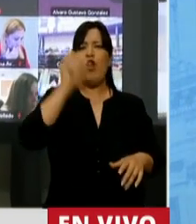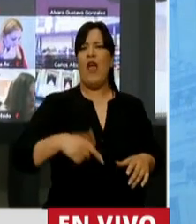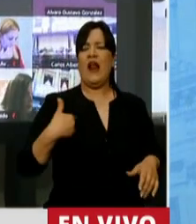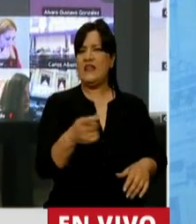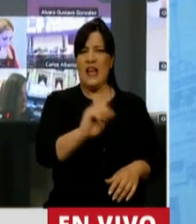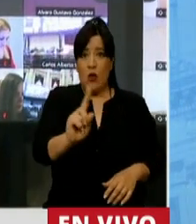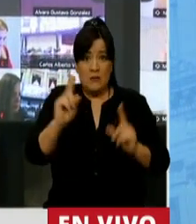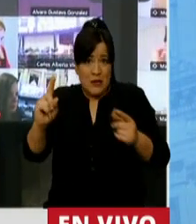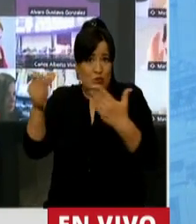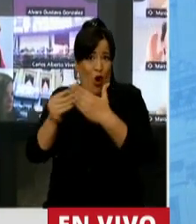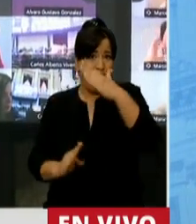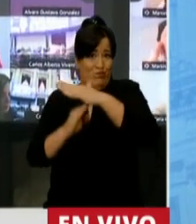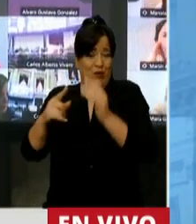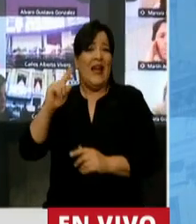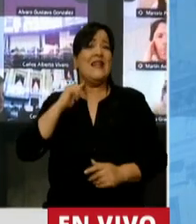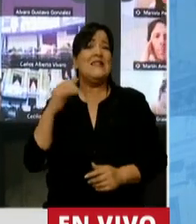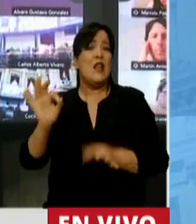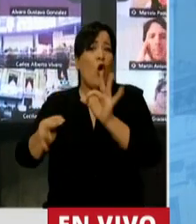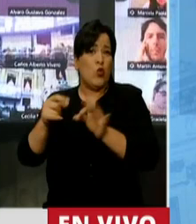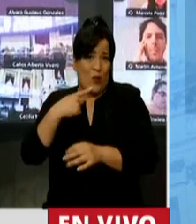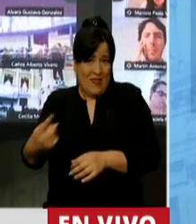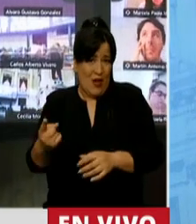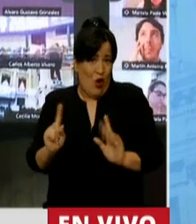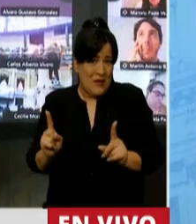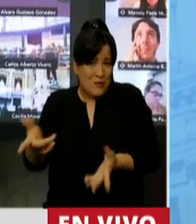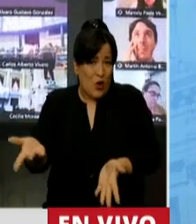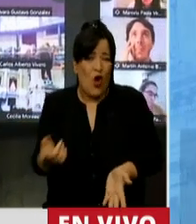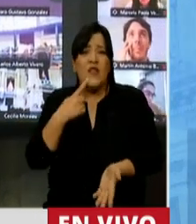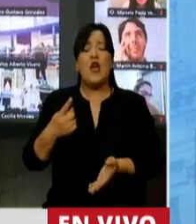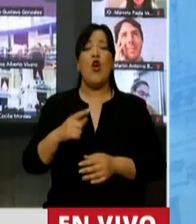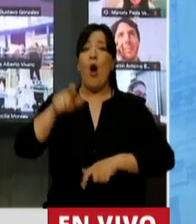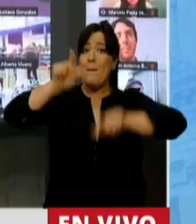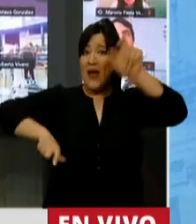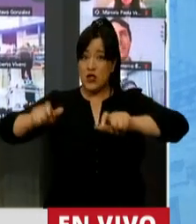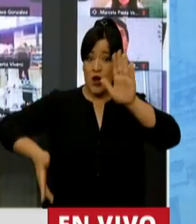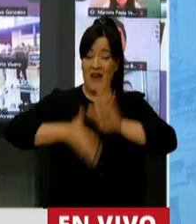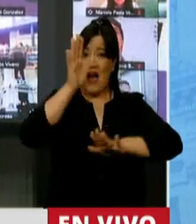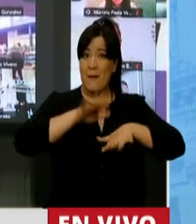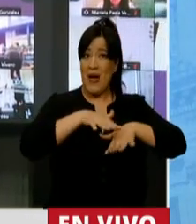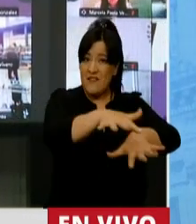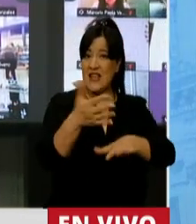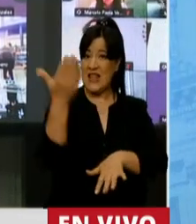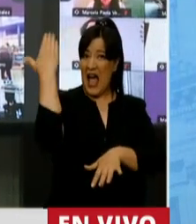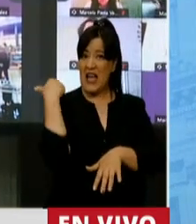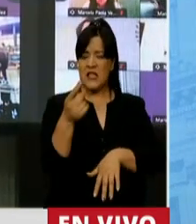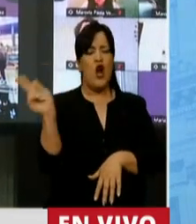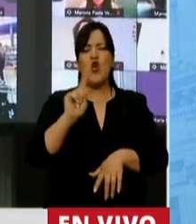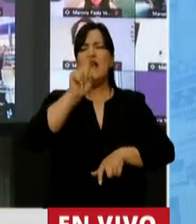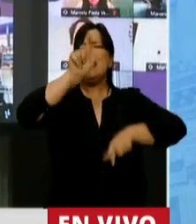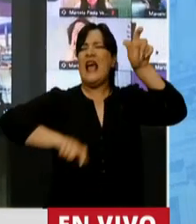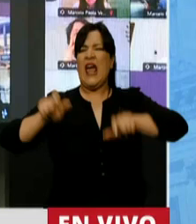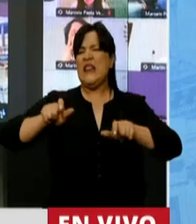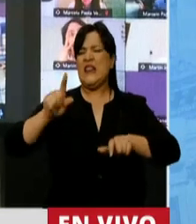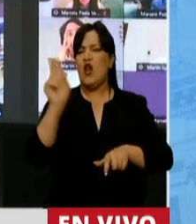el jefe de gabinete el 13 de octubre. Que los argentinos que se manifestaron ayer no son gente, no